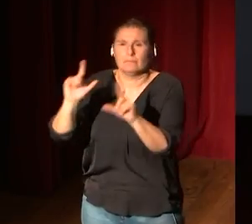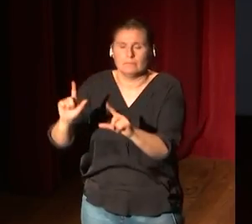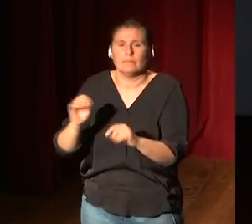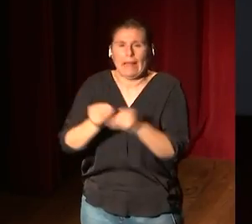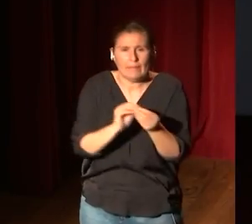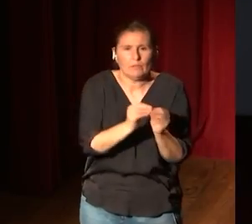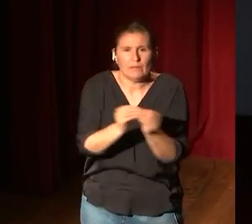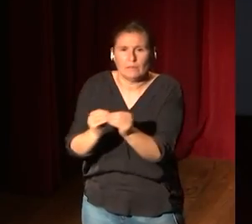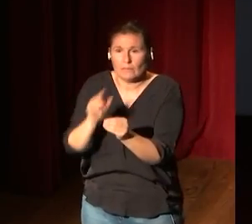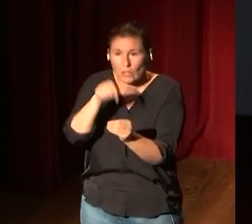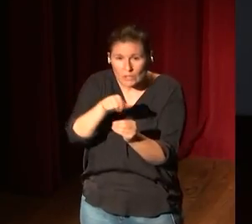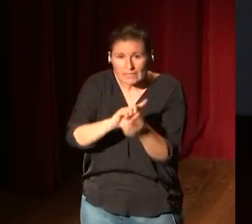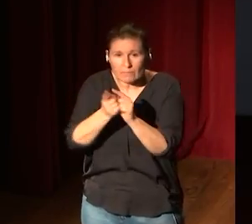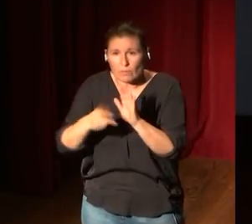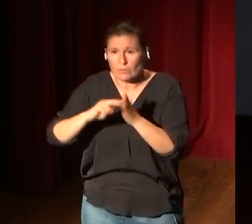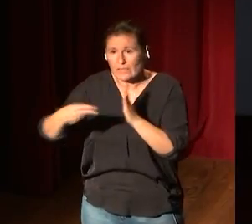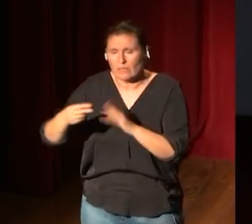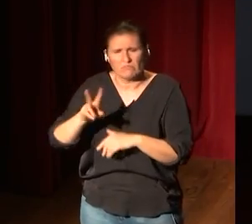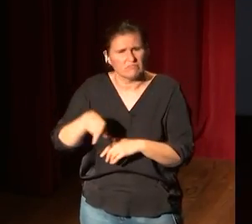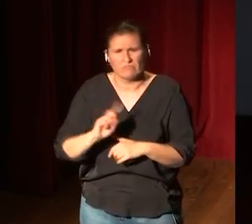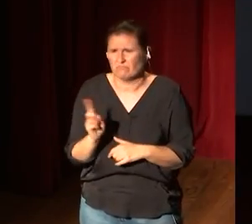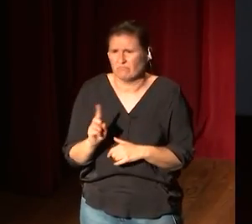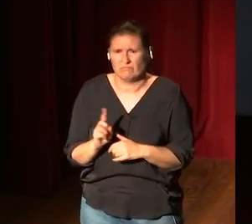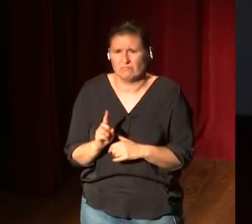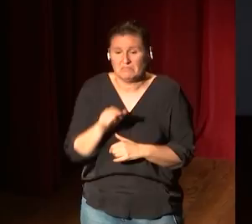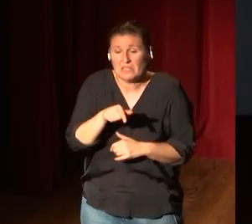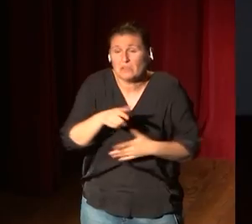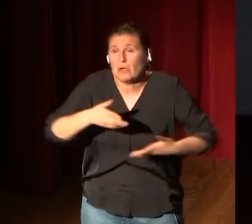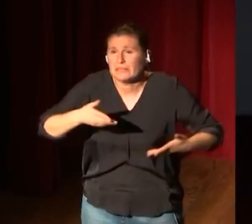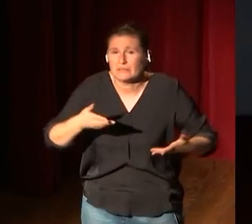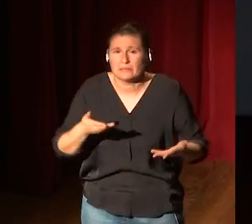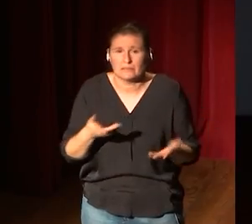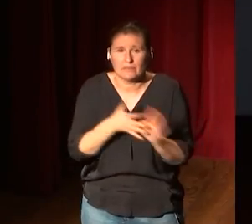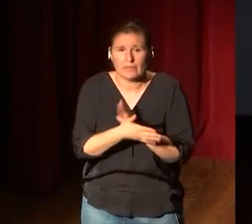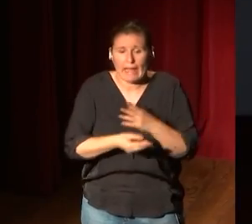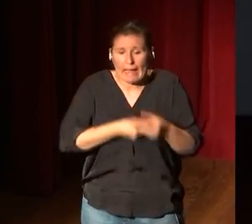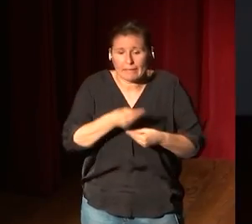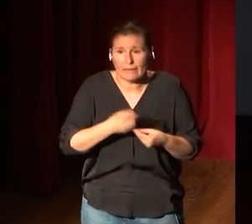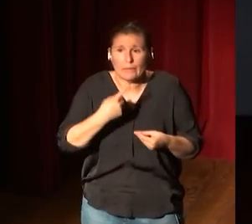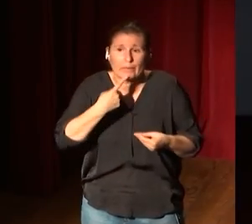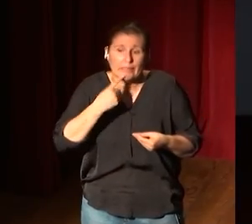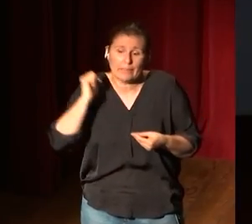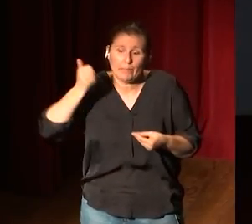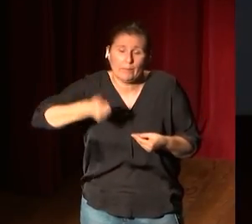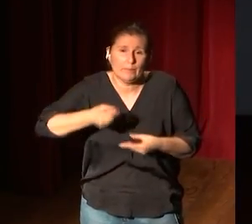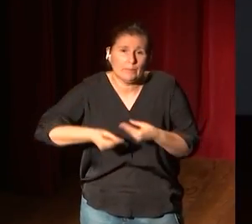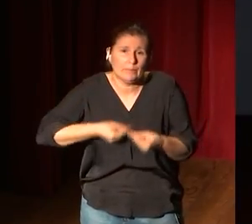eso no es transformación digital eso es seguir haciendo lo que siempre hemos hecho